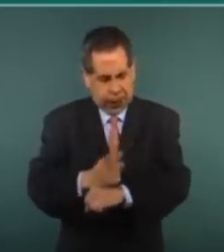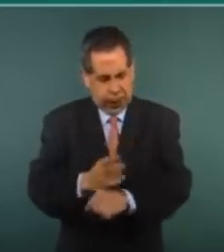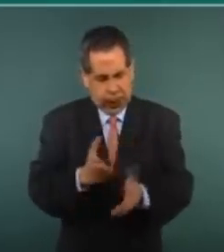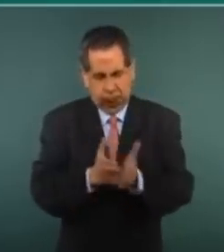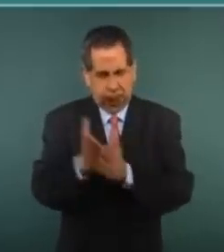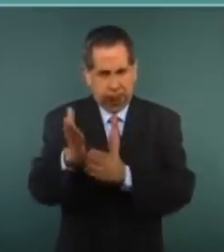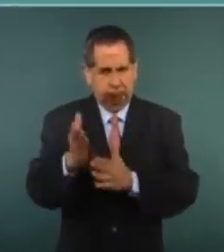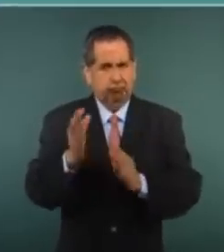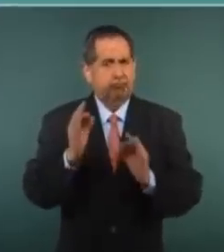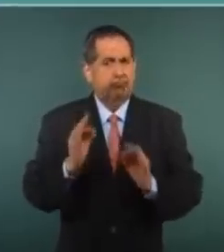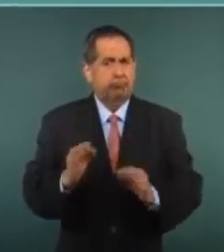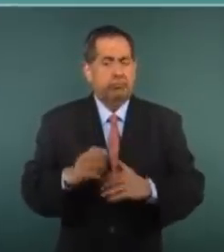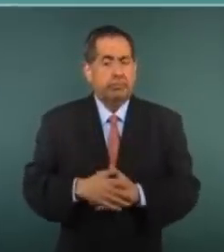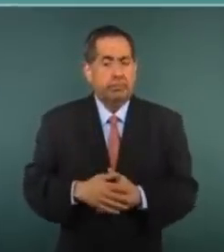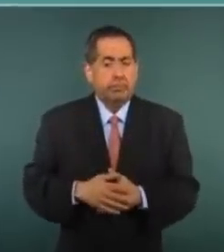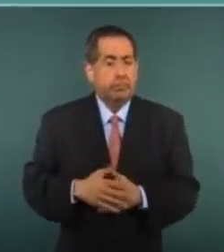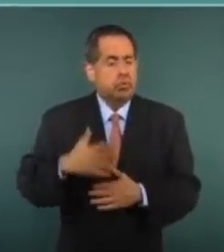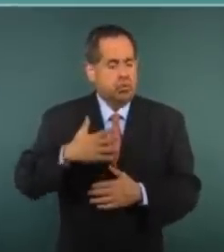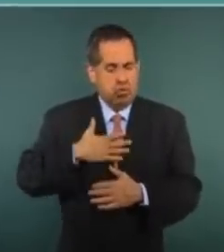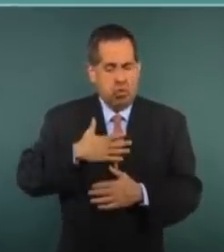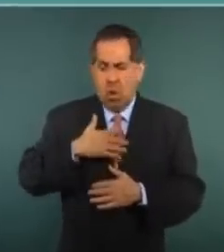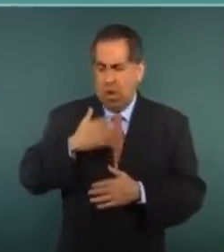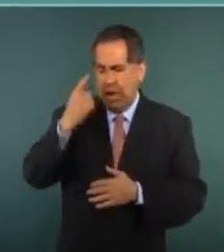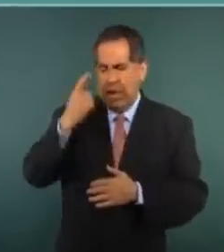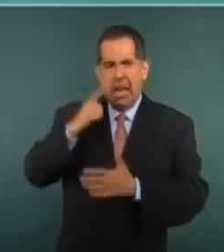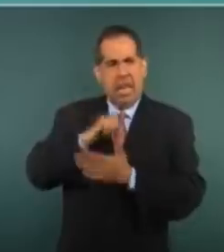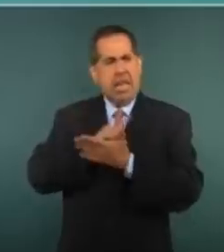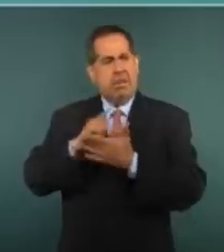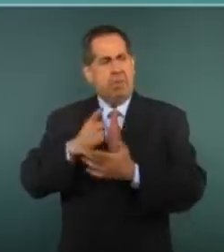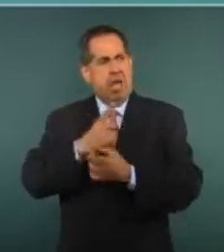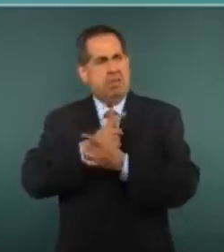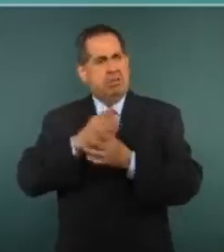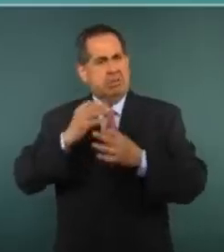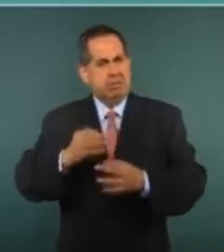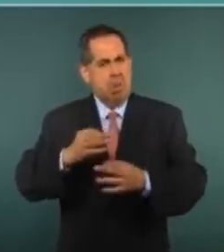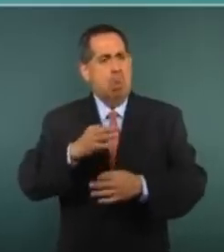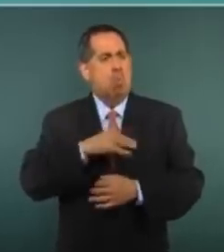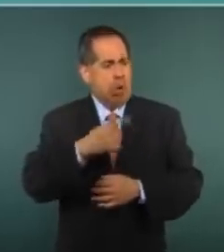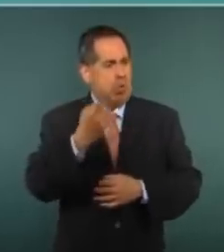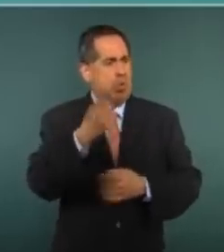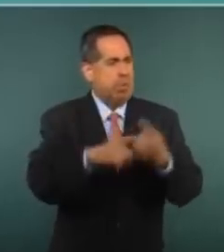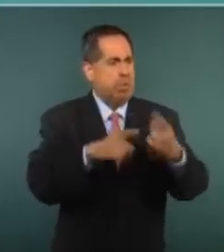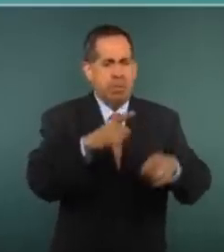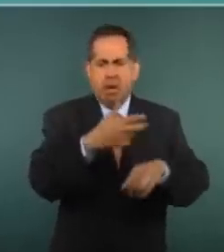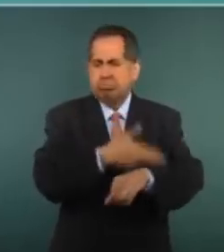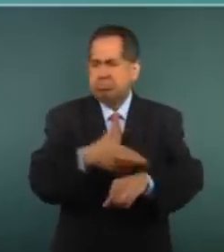Y si se tiene autoridad moral, se tiene autoridad política.